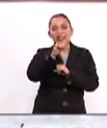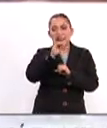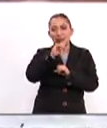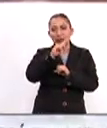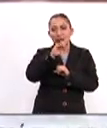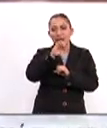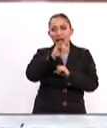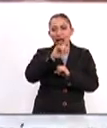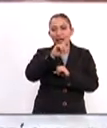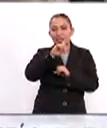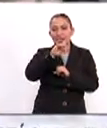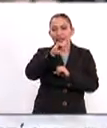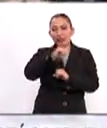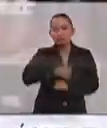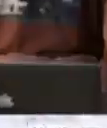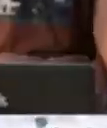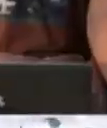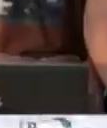para Iberoamérica al Día.